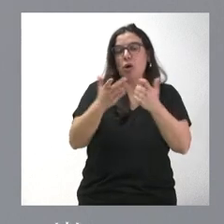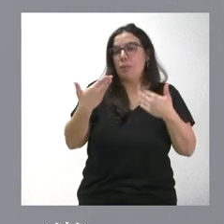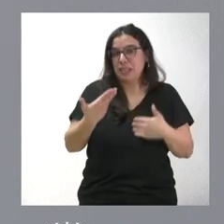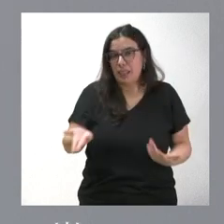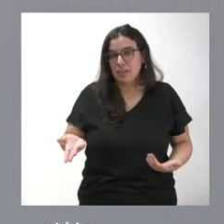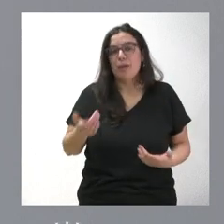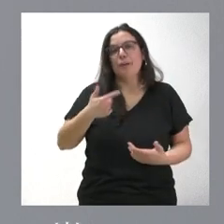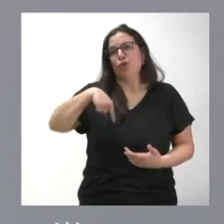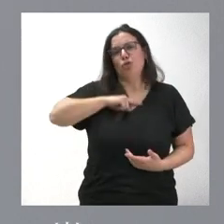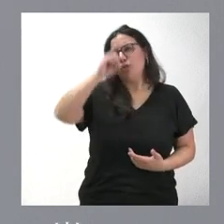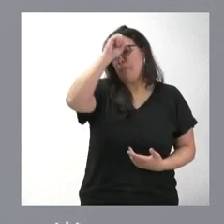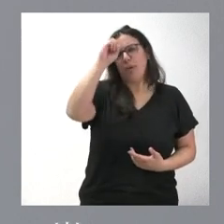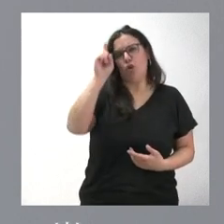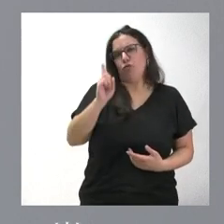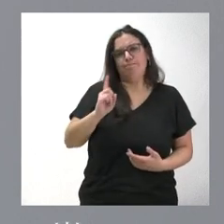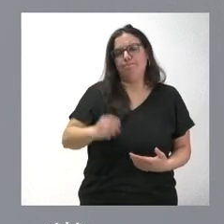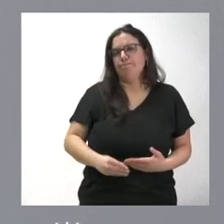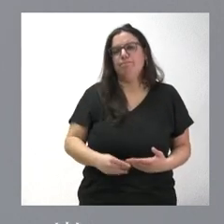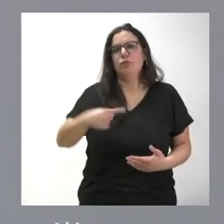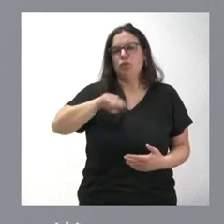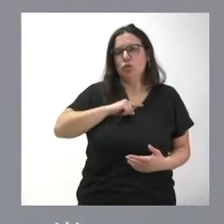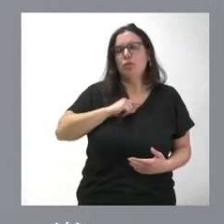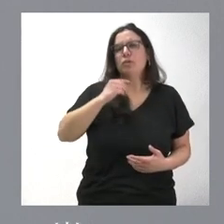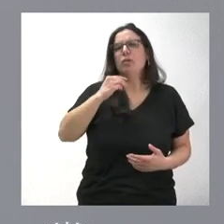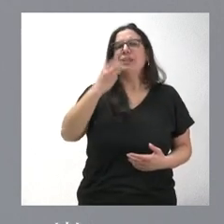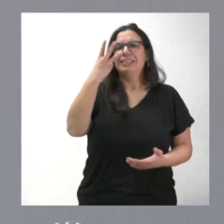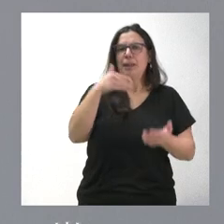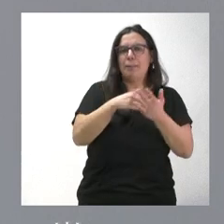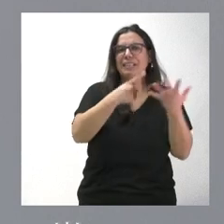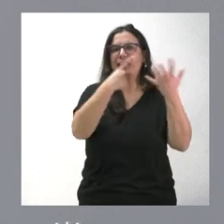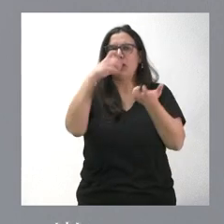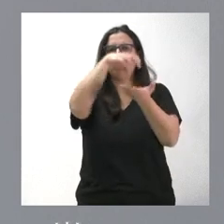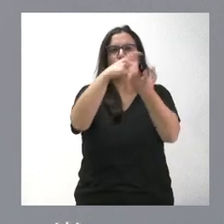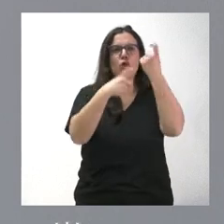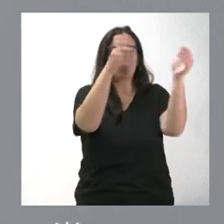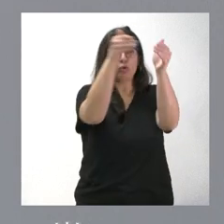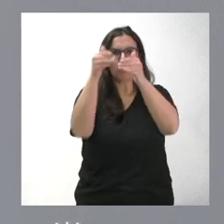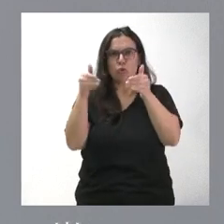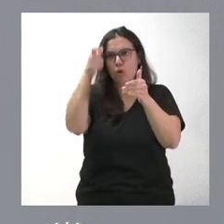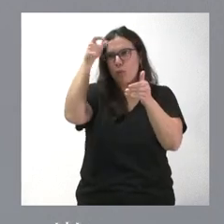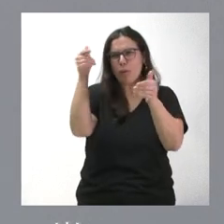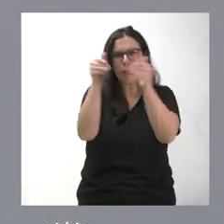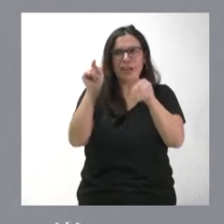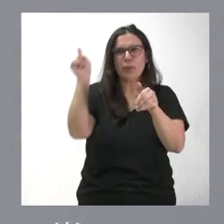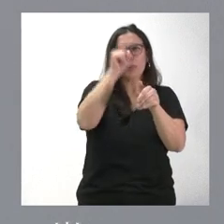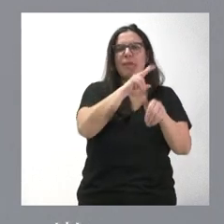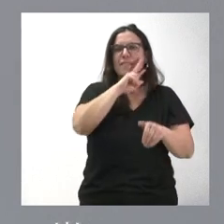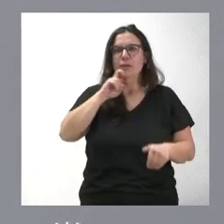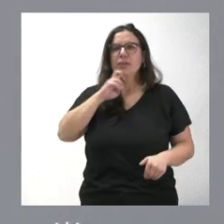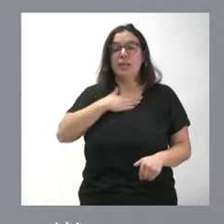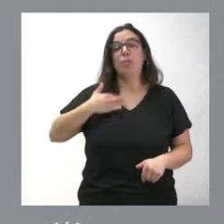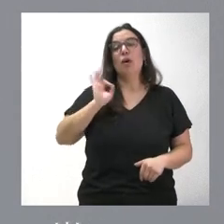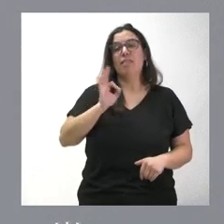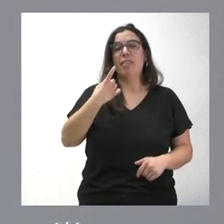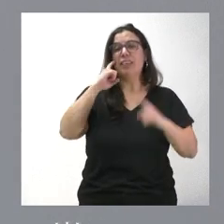pero no es la posición que tenemos en la Junta de Castilla y León. Tenemos 3.600 consultores locales y nuestra idea es seguirles manteniendo. Es verdad que requiere un esfuerzo adicional,